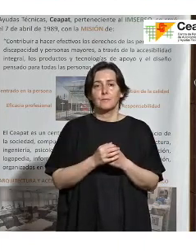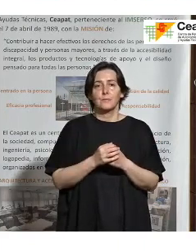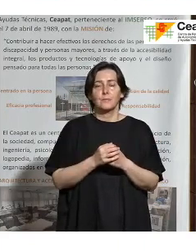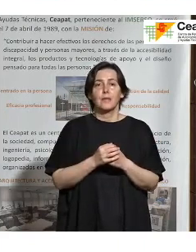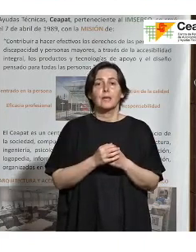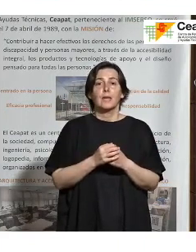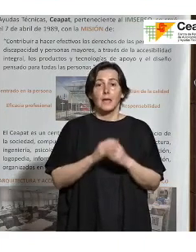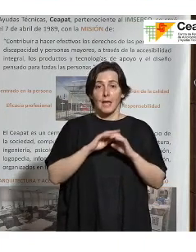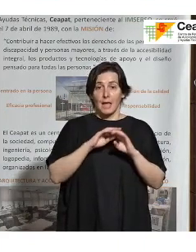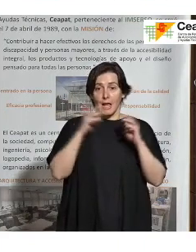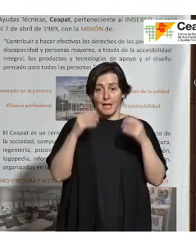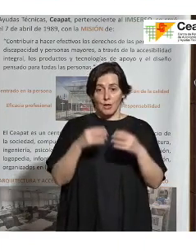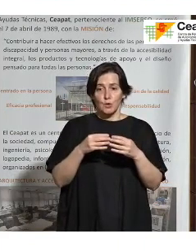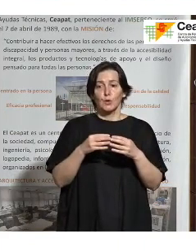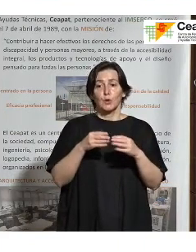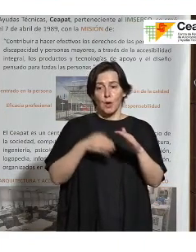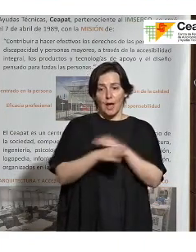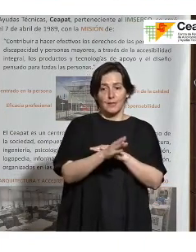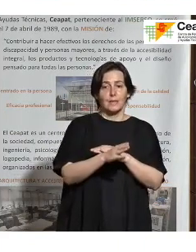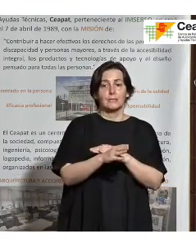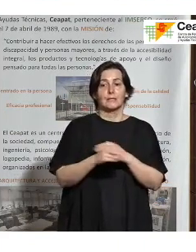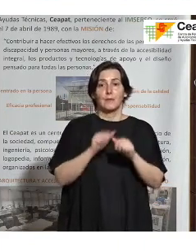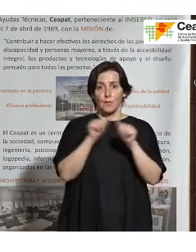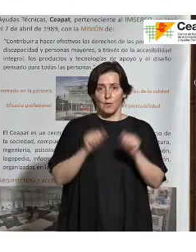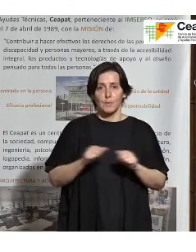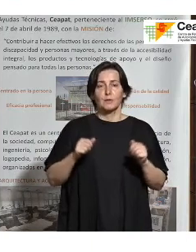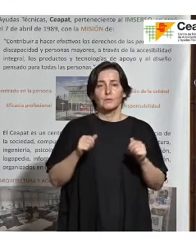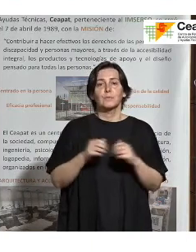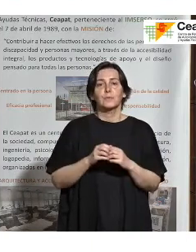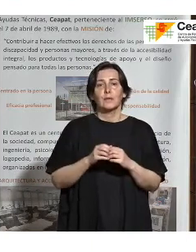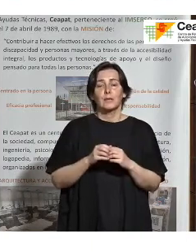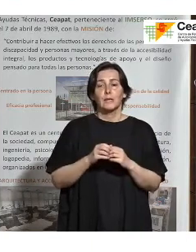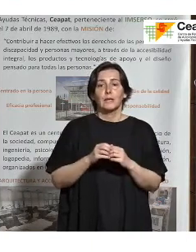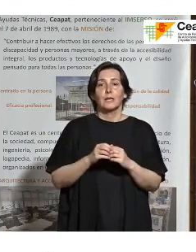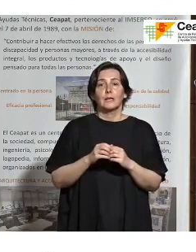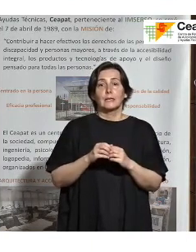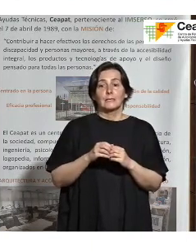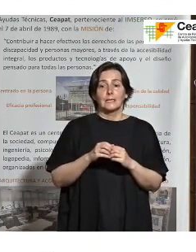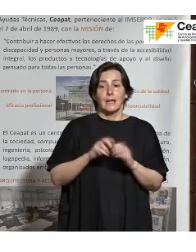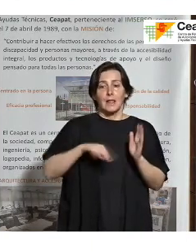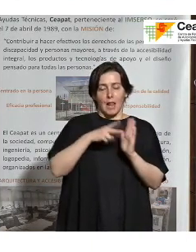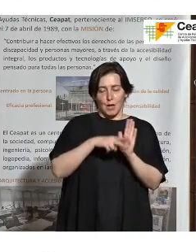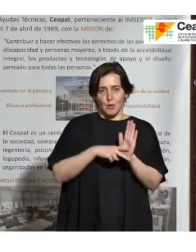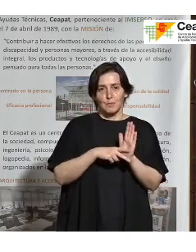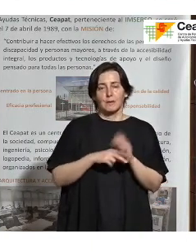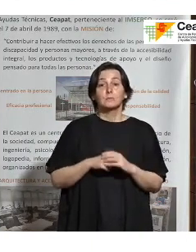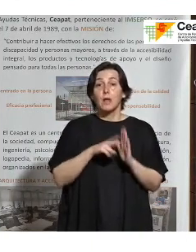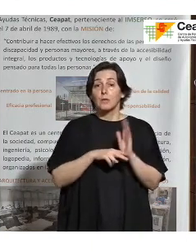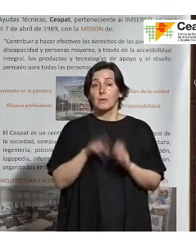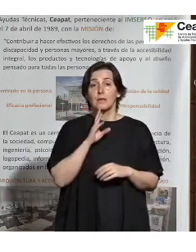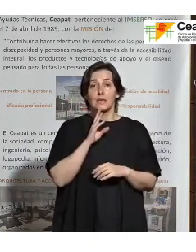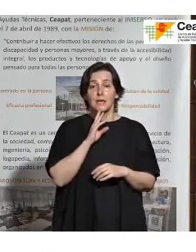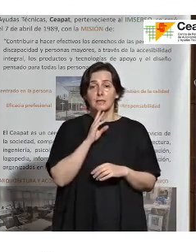electrónico accesible en función de lo que queda recogido en la norma UNE 301.549. Es la norma que antes